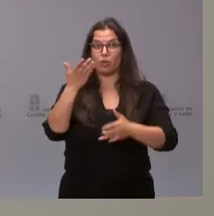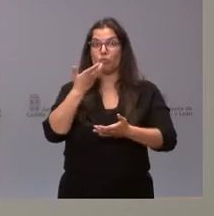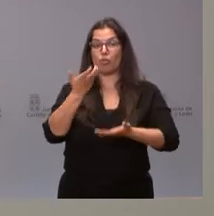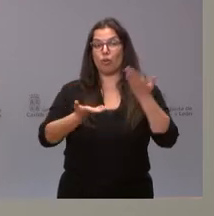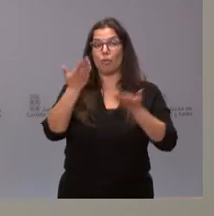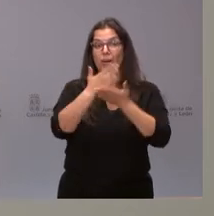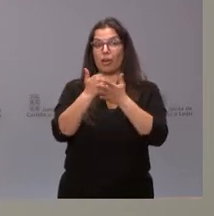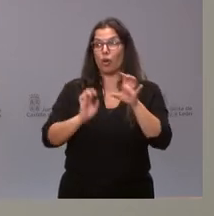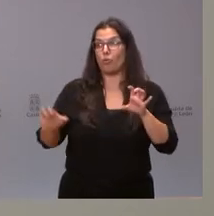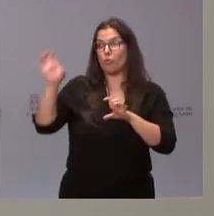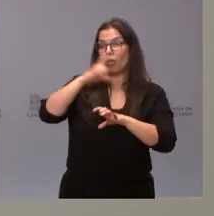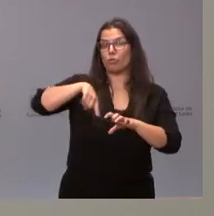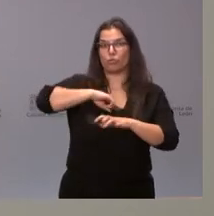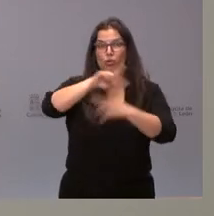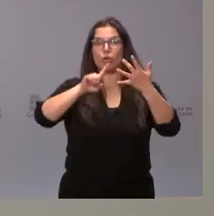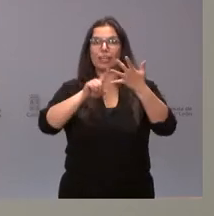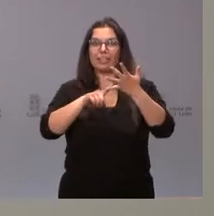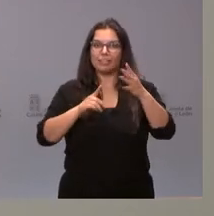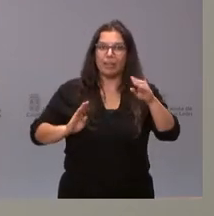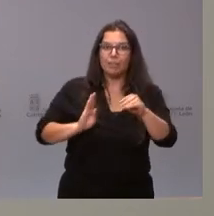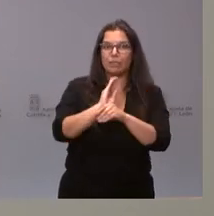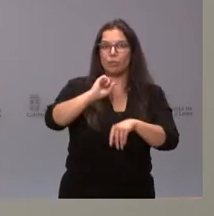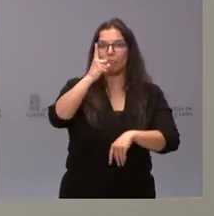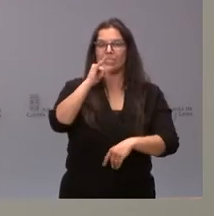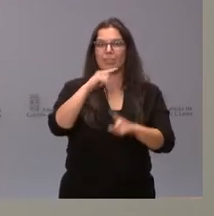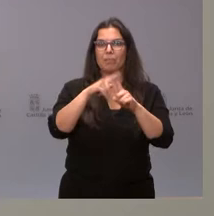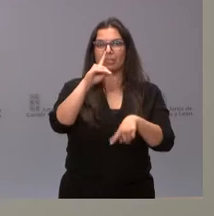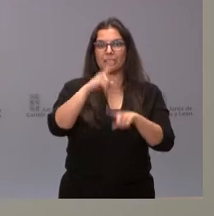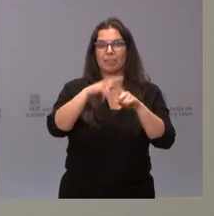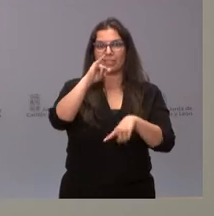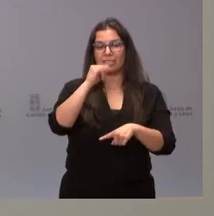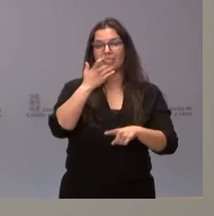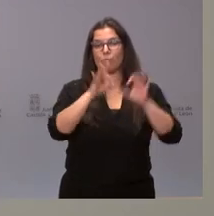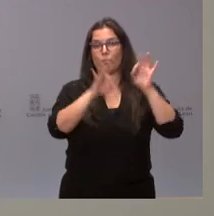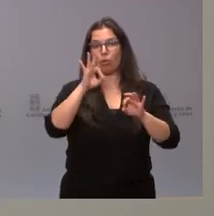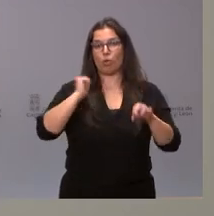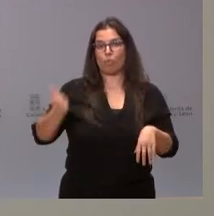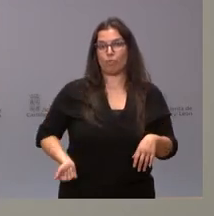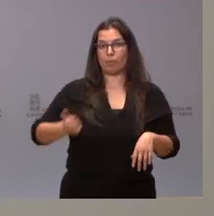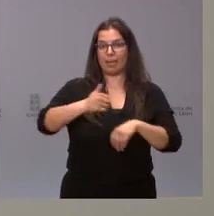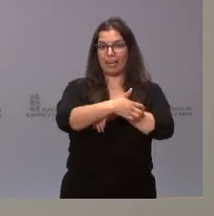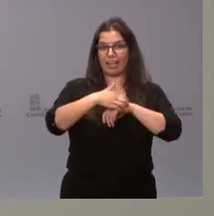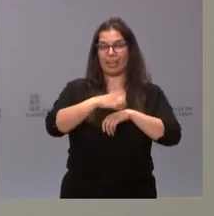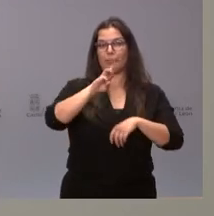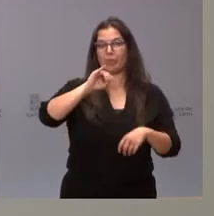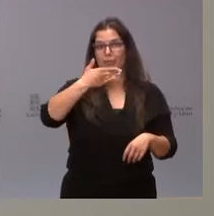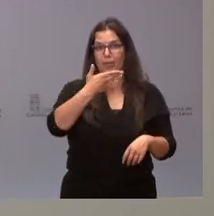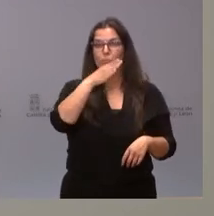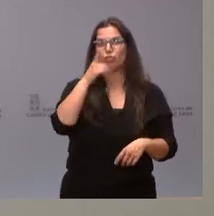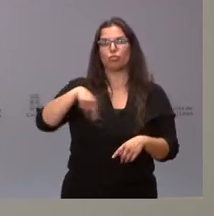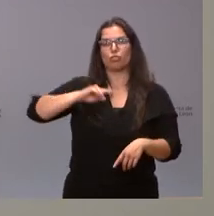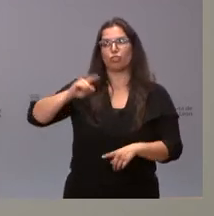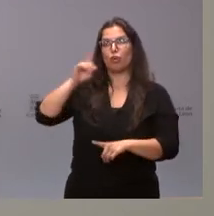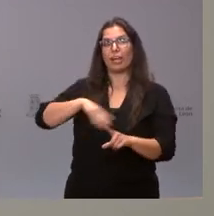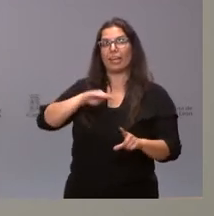comunidades autónomas con mayor volumen de inversión de más de más y en relación con su PIB y, por tanto, seguimos siendo referencia nacional en ese contexto, que